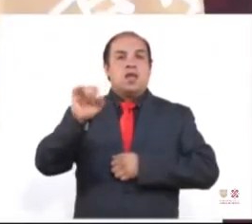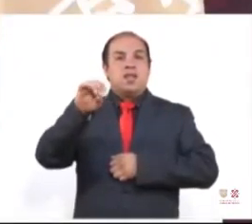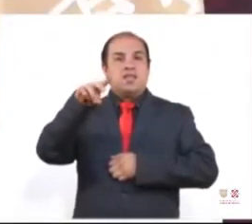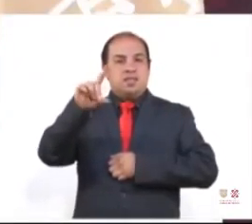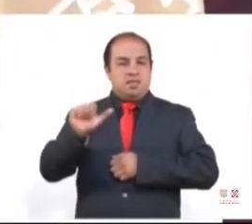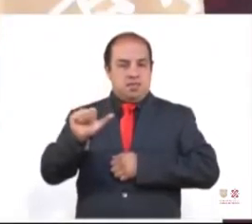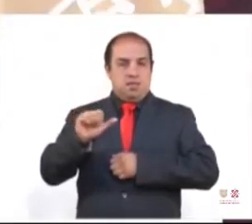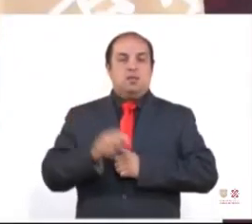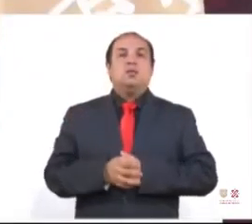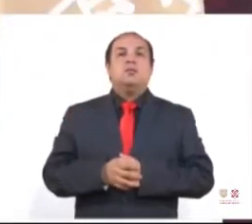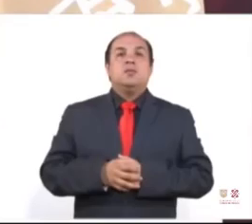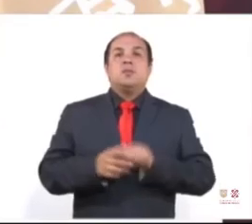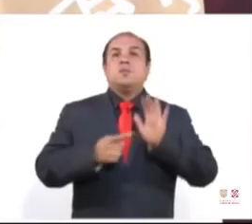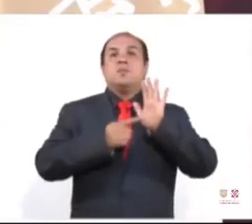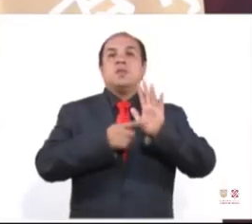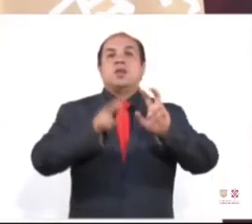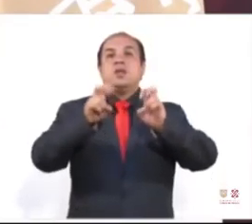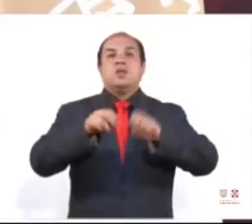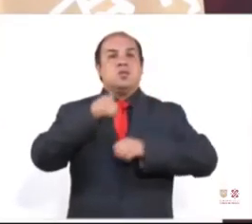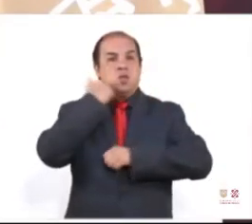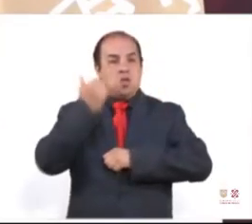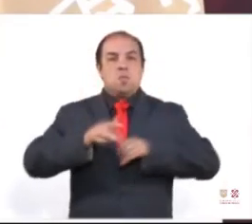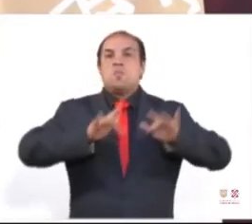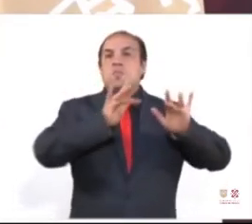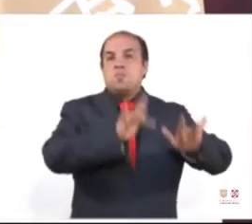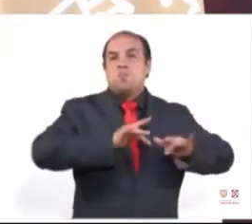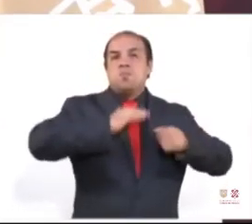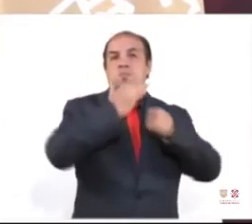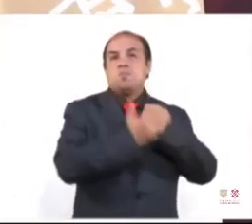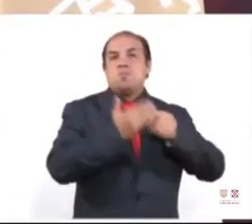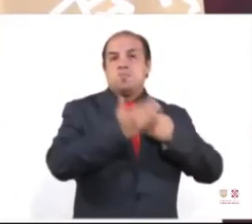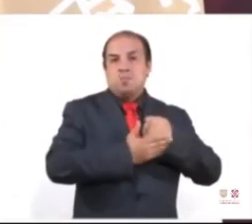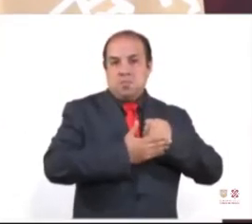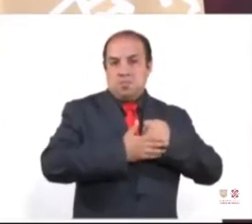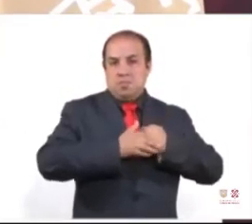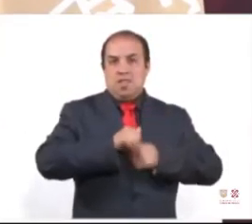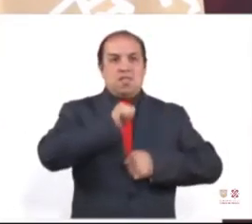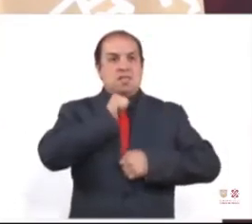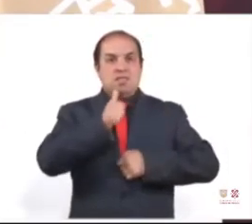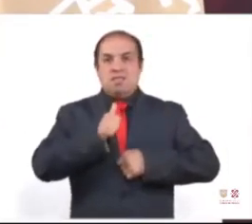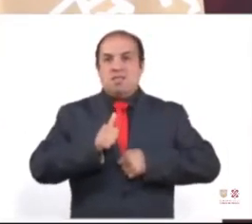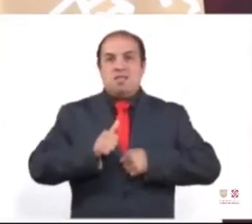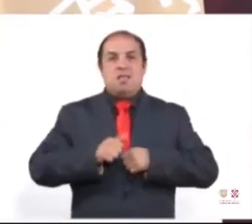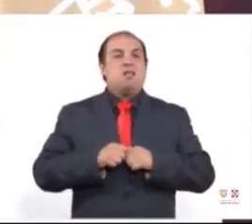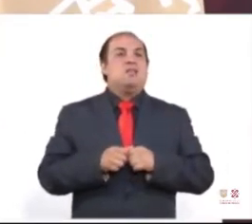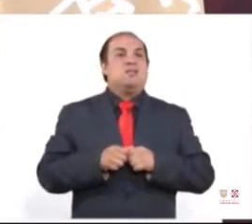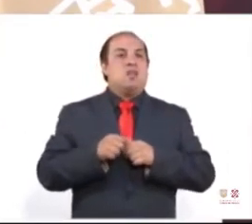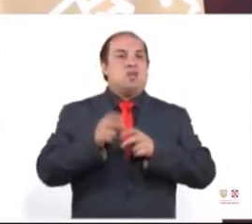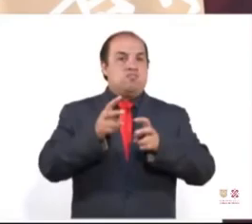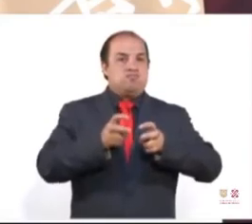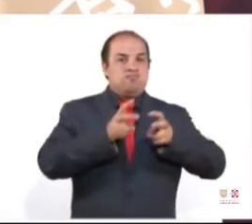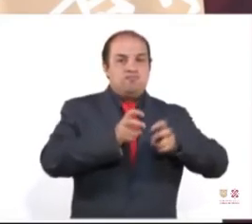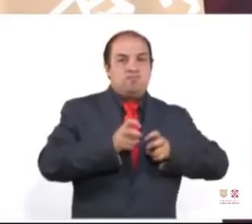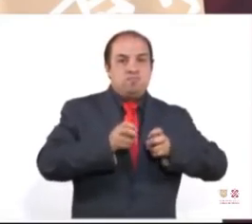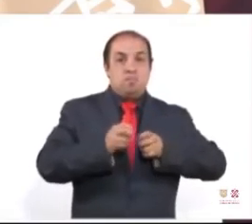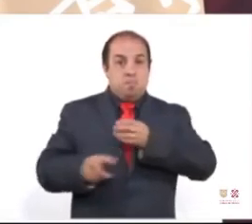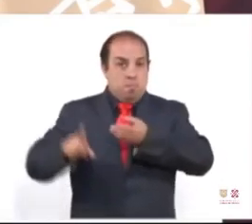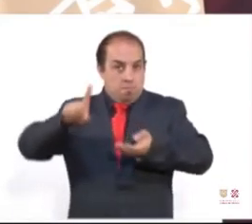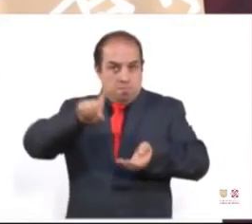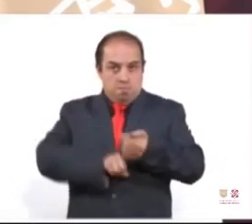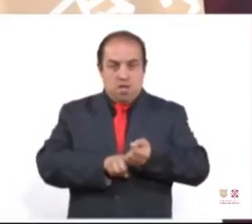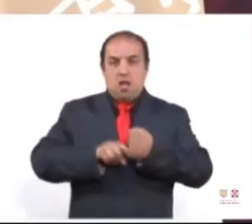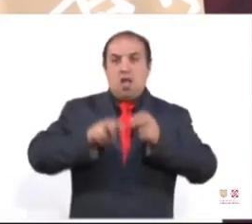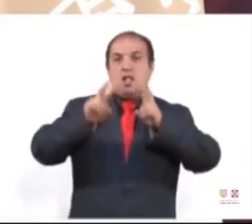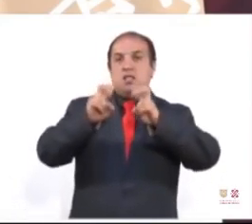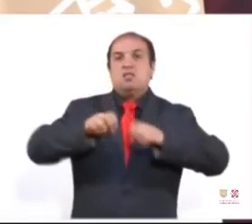Presento este caso porque no queremos que haya impunidad en ningún caso, pero en particular en